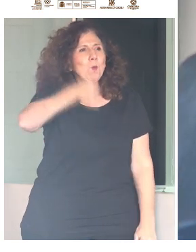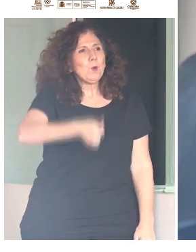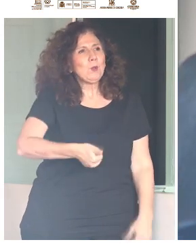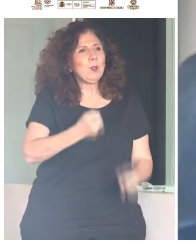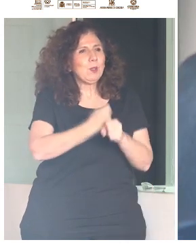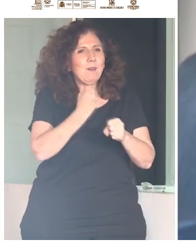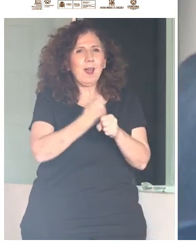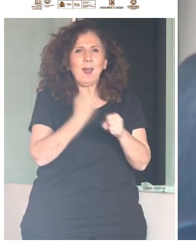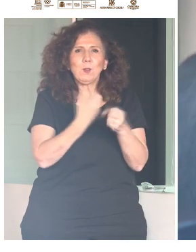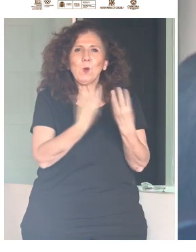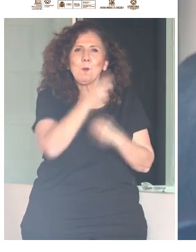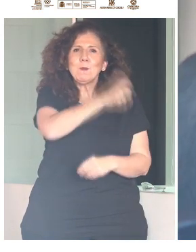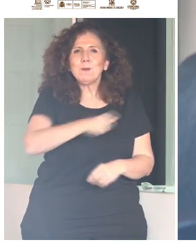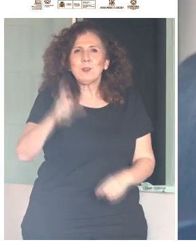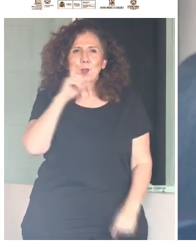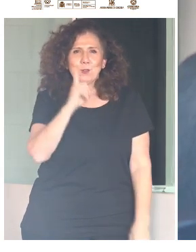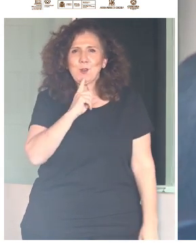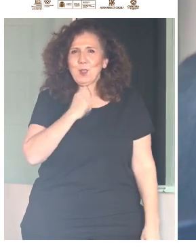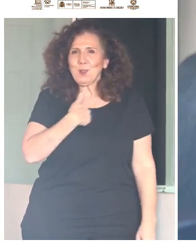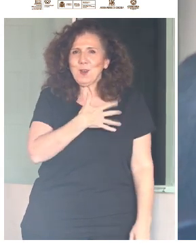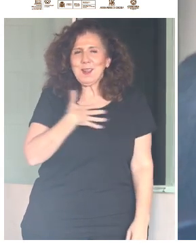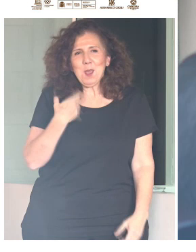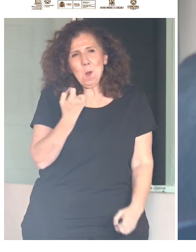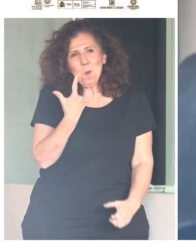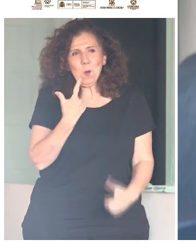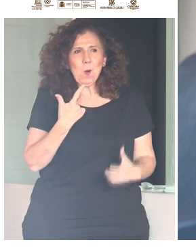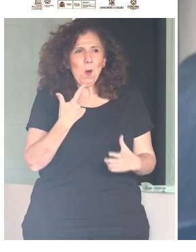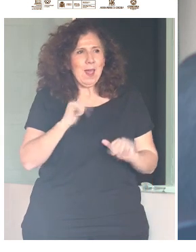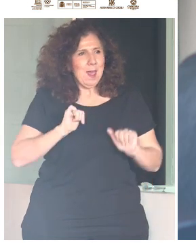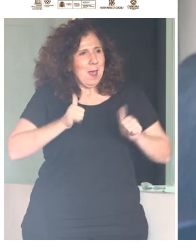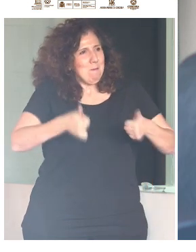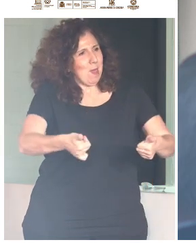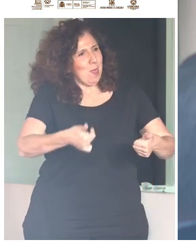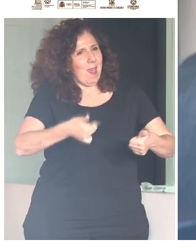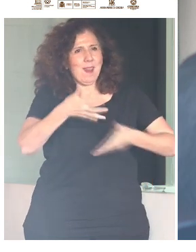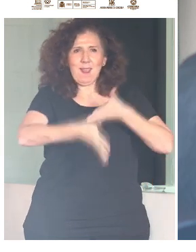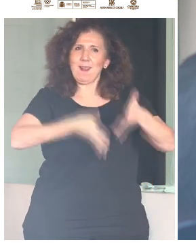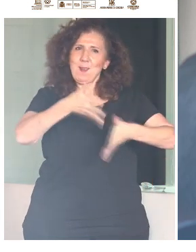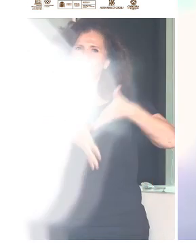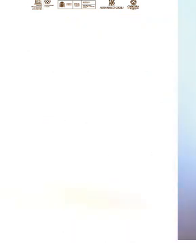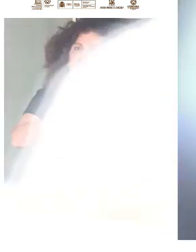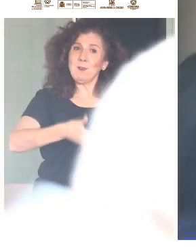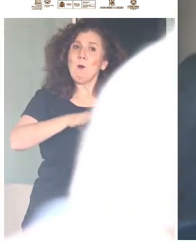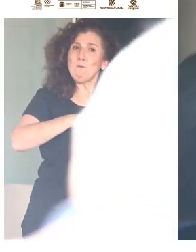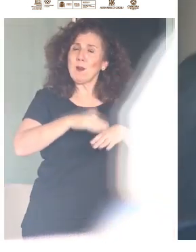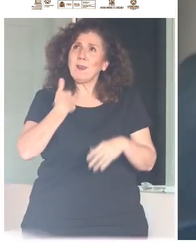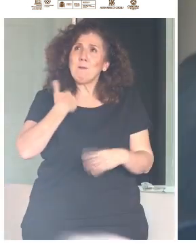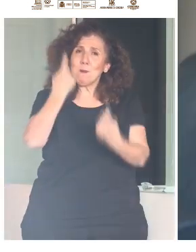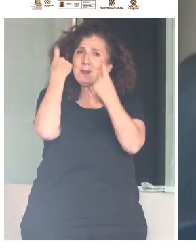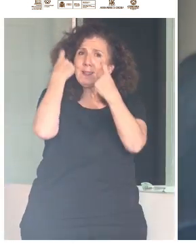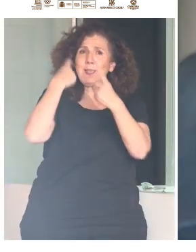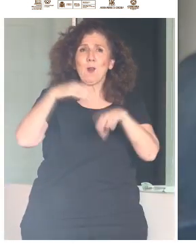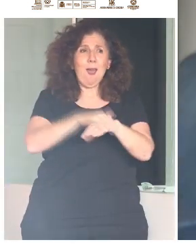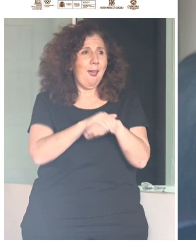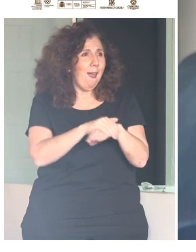bueno, pues quería compartir también este saludo inicial en esta lengua que me enseñaron amigas y amigos y